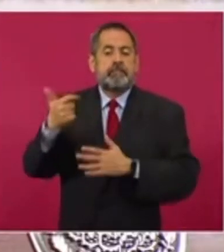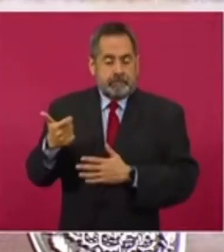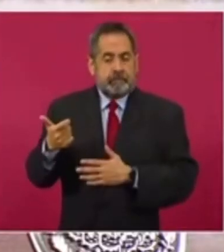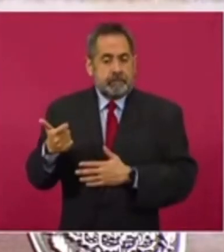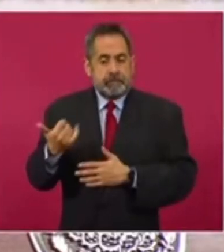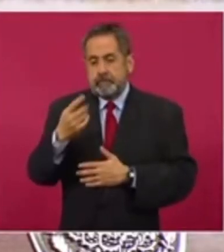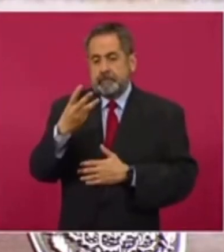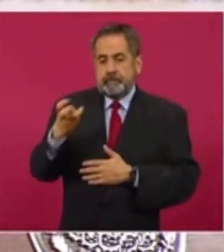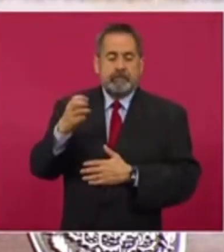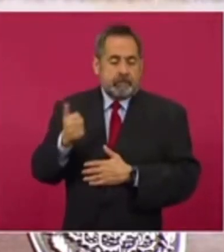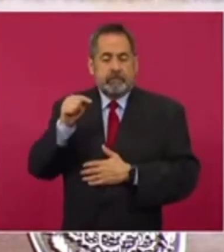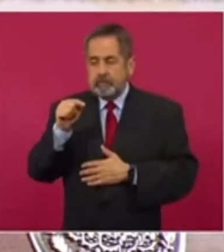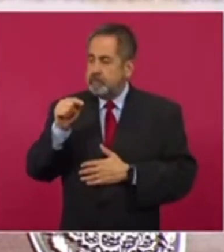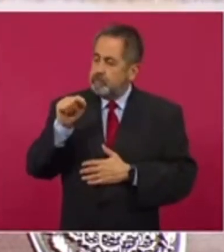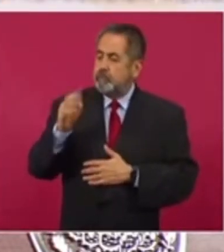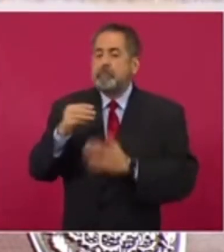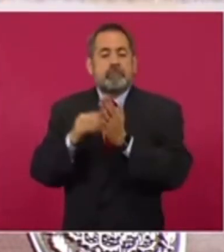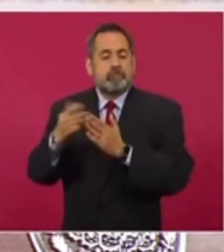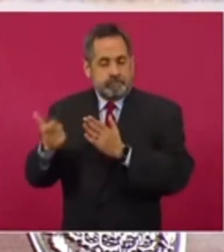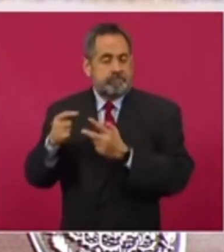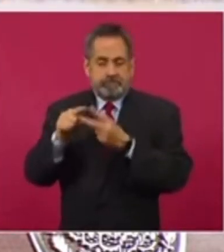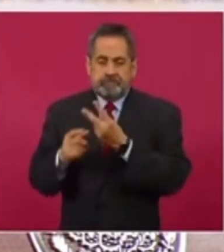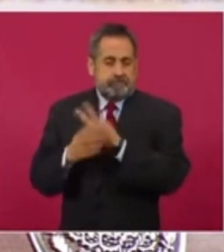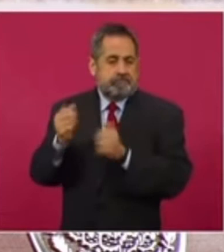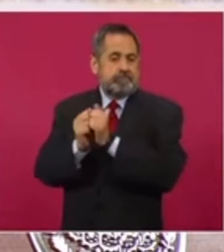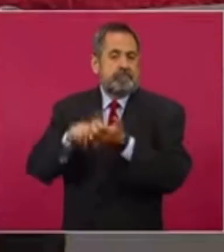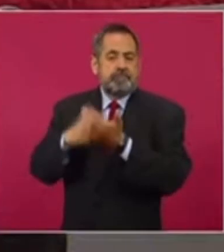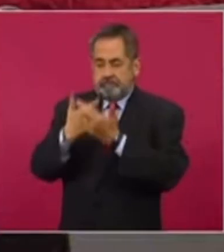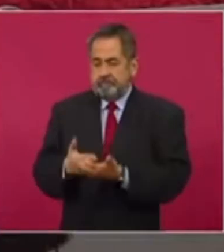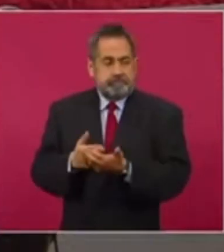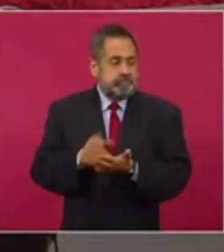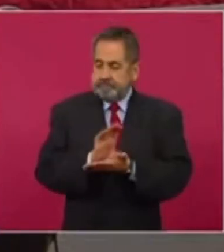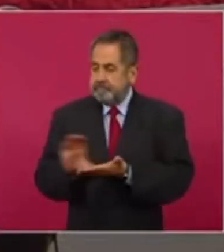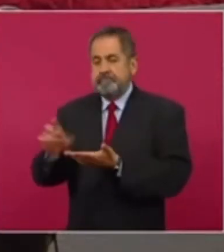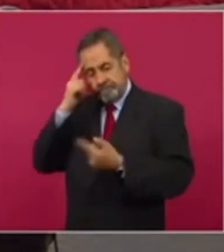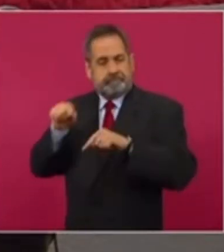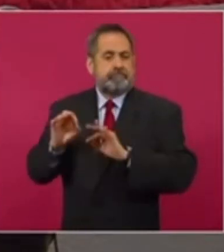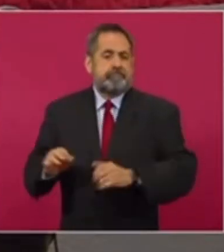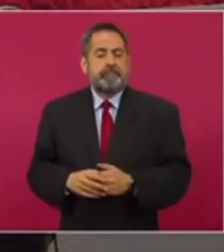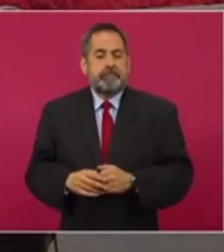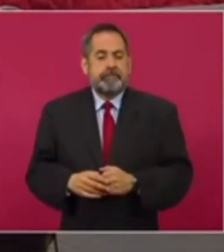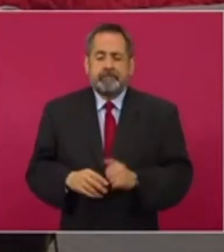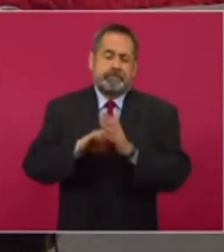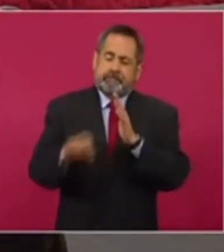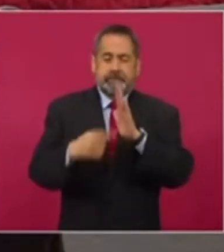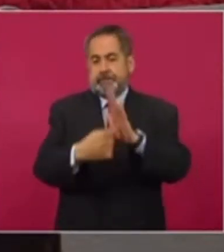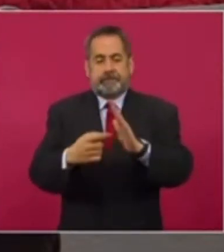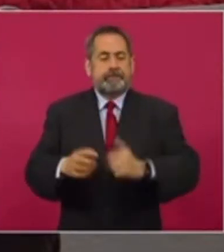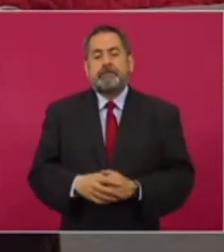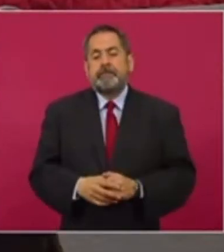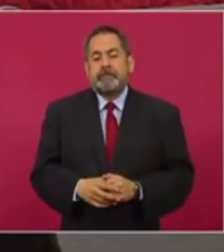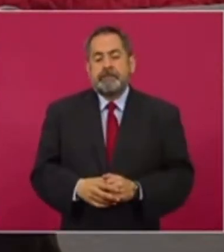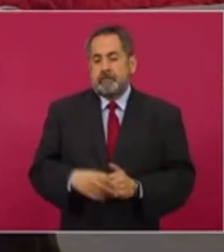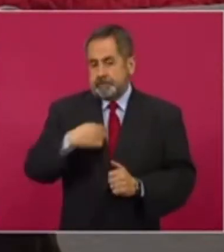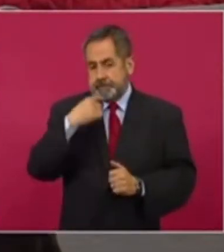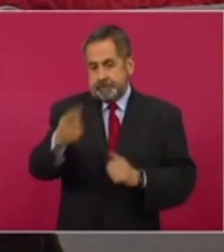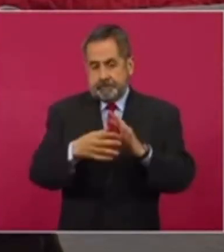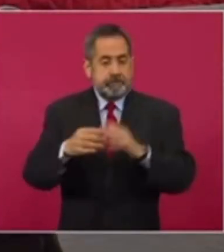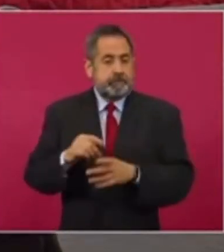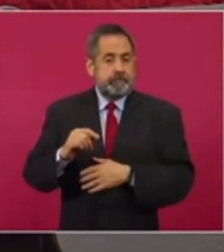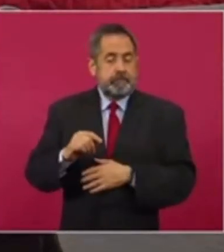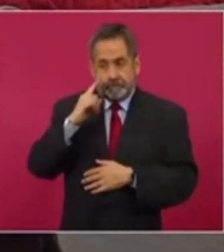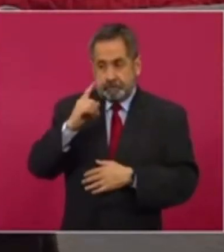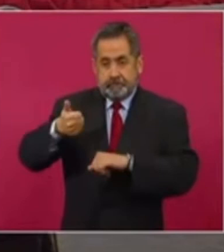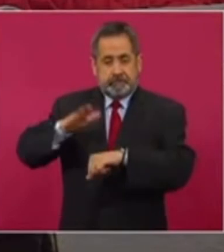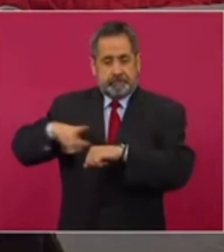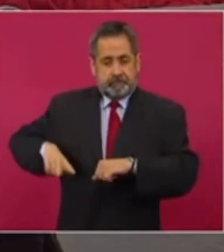y 306.9 millones de pesos respectivamente, que serían liberados. Quizá solo a manera de ejemplo, mencionar que en la